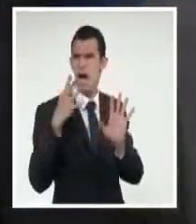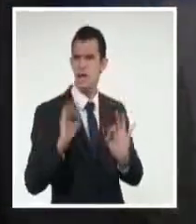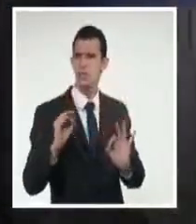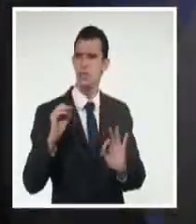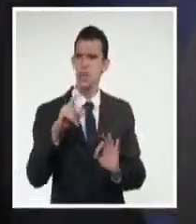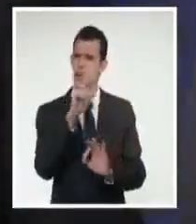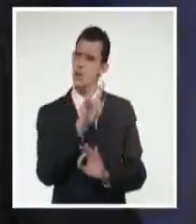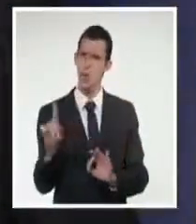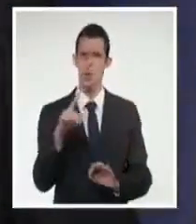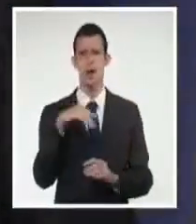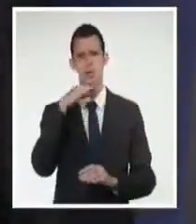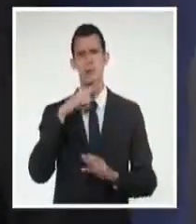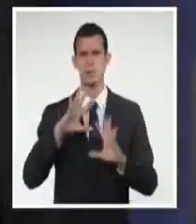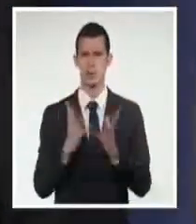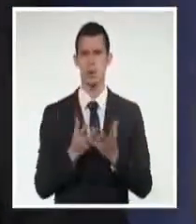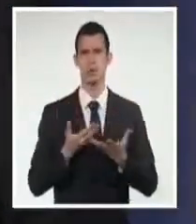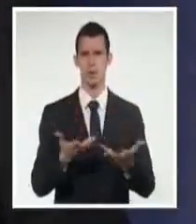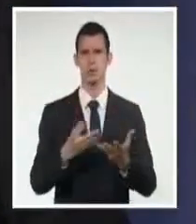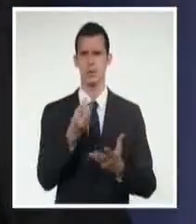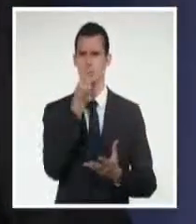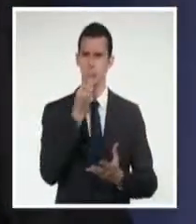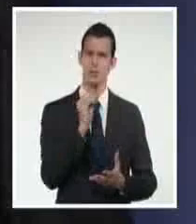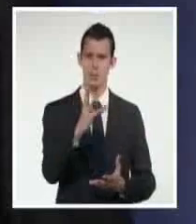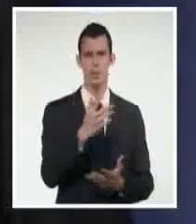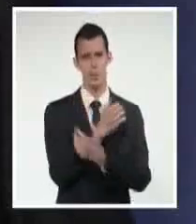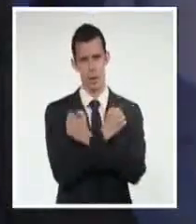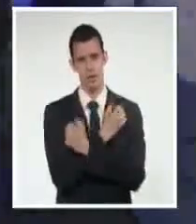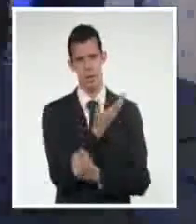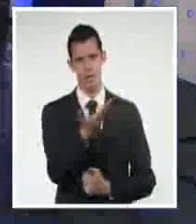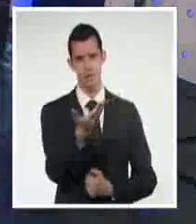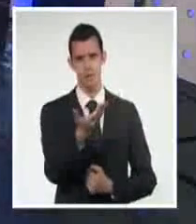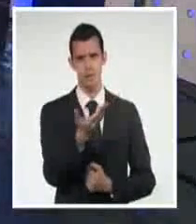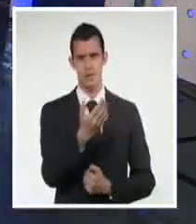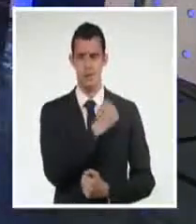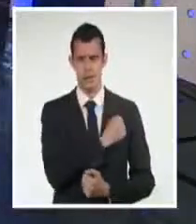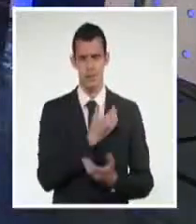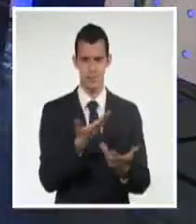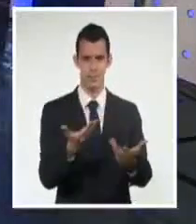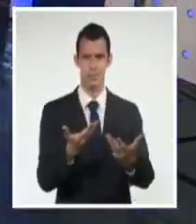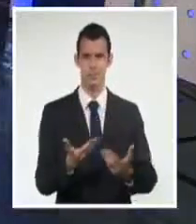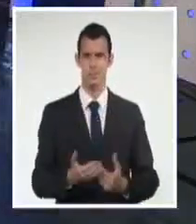suficiente. Un beso y un abrazo. Los quiero.